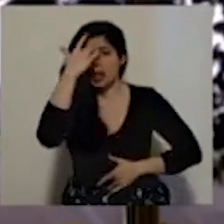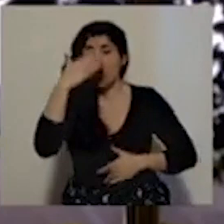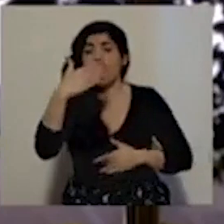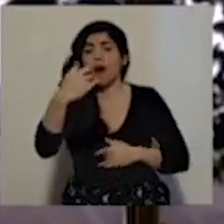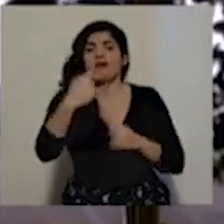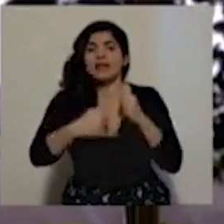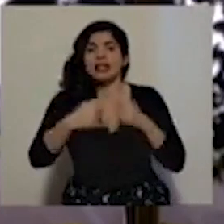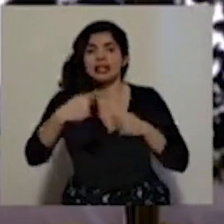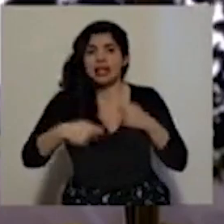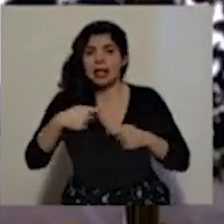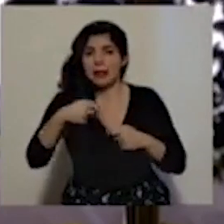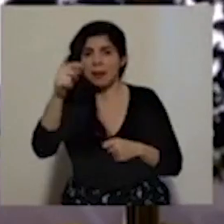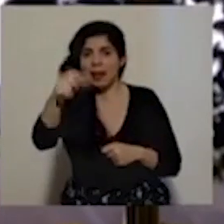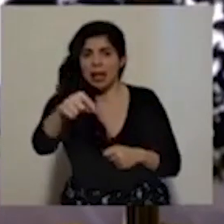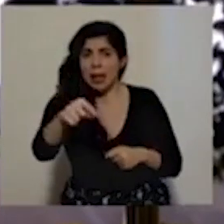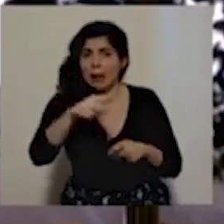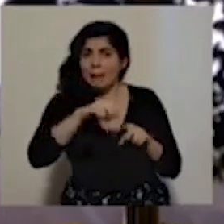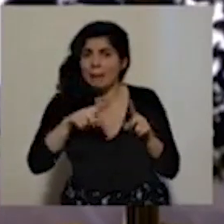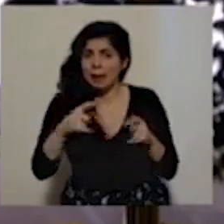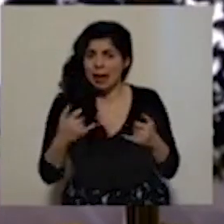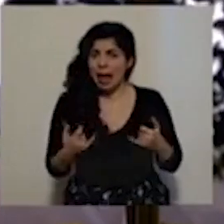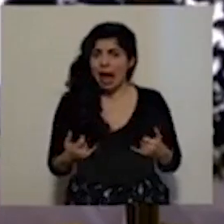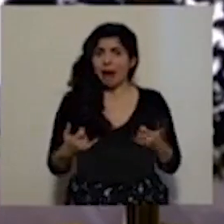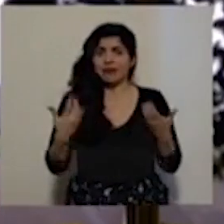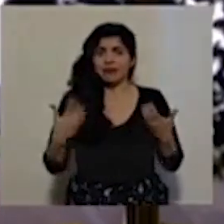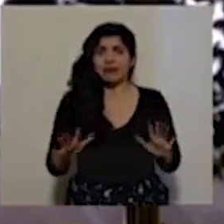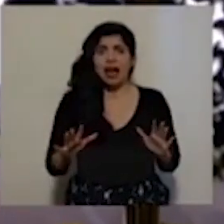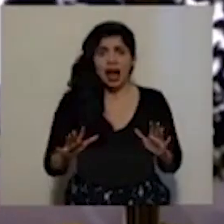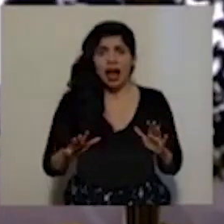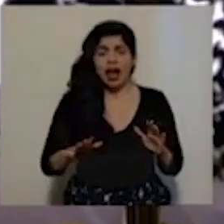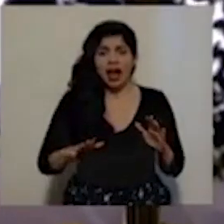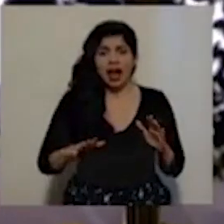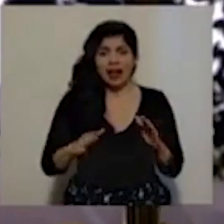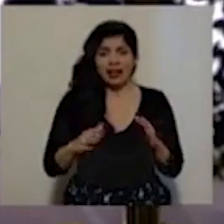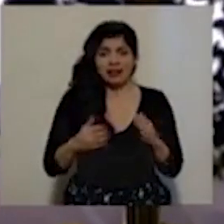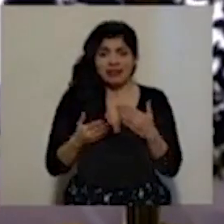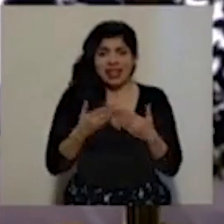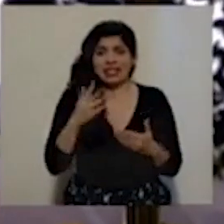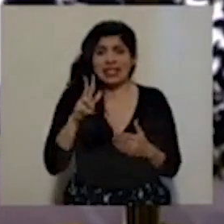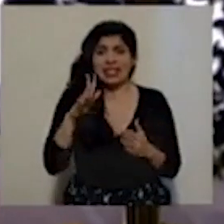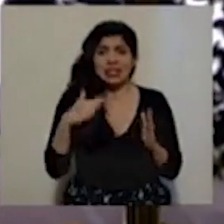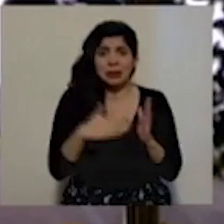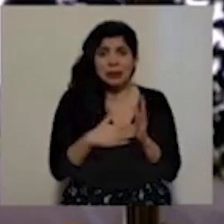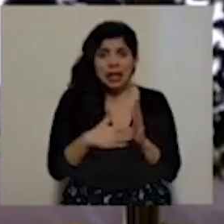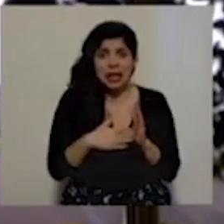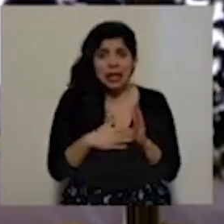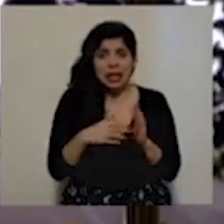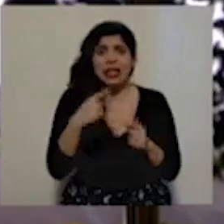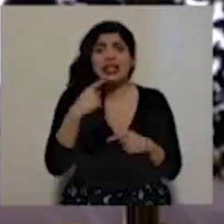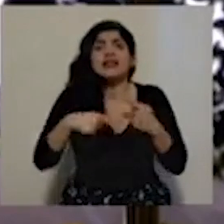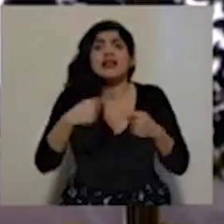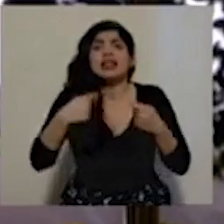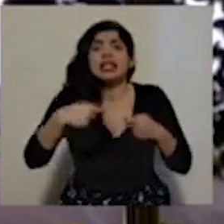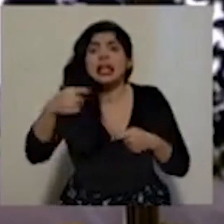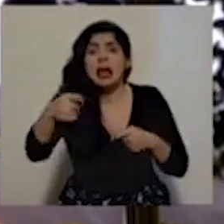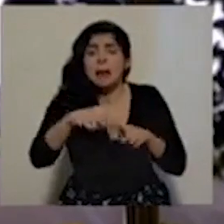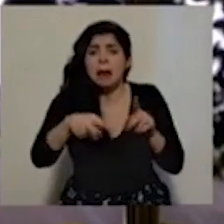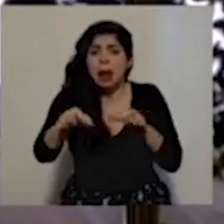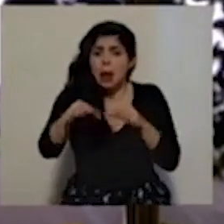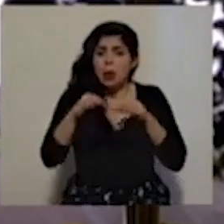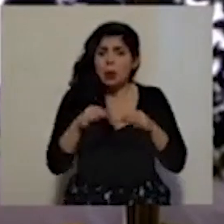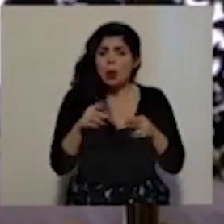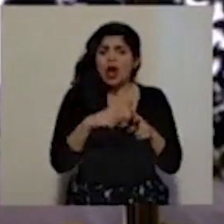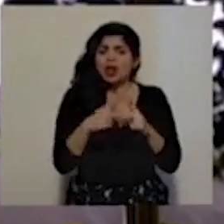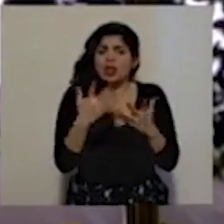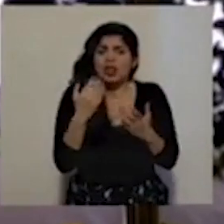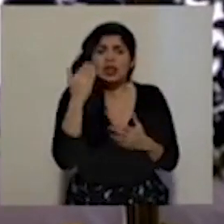septiembre. Bueno, estamos viendo que eso ya está sucediendo, prácticamente estamos a la vuelta a los 35.000 casos. Entonces, queríamos saber cuáles son las